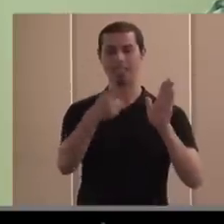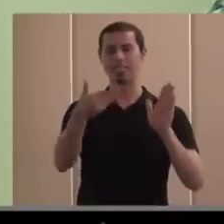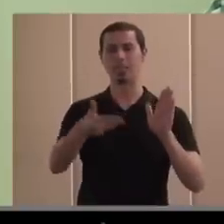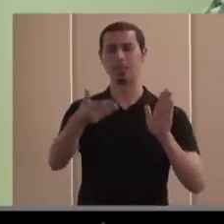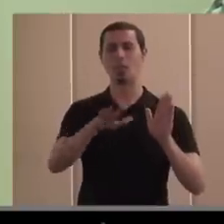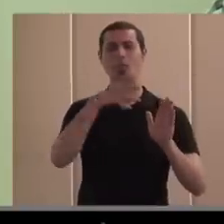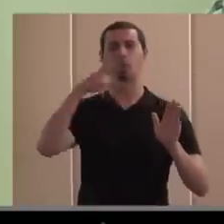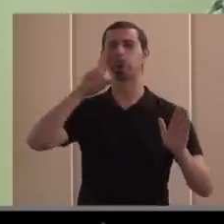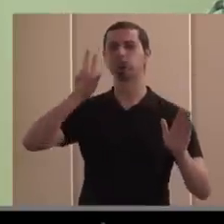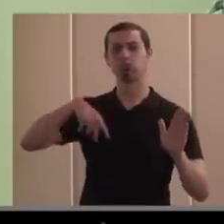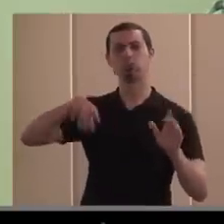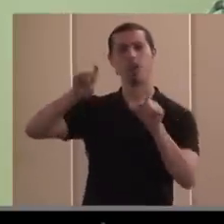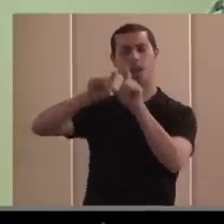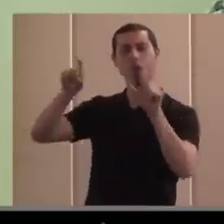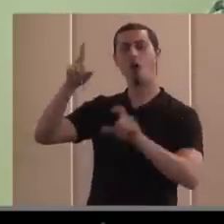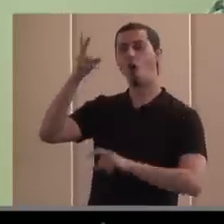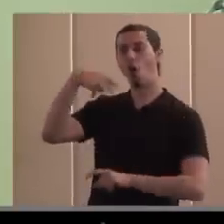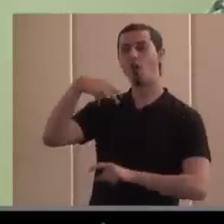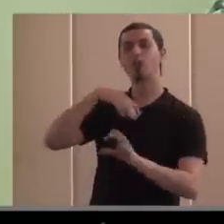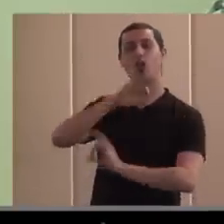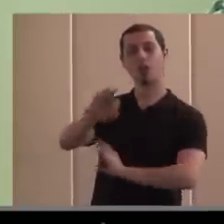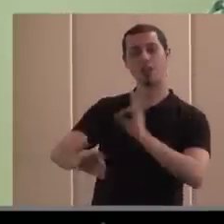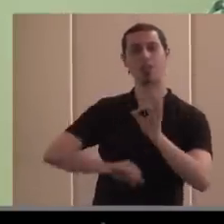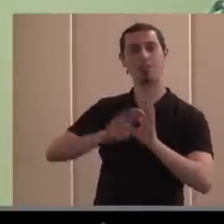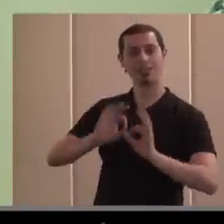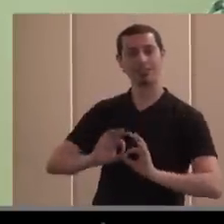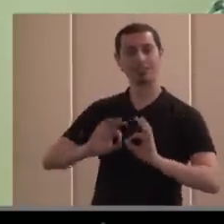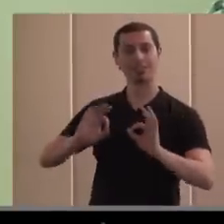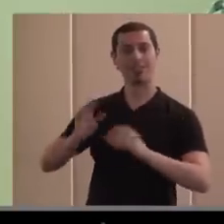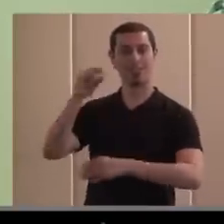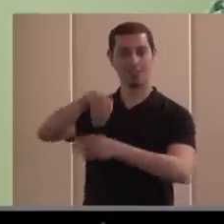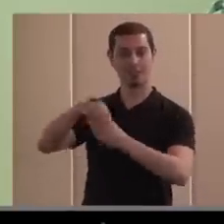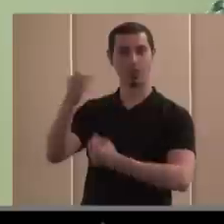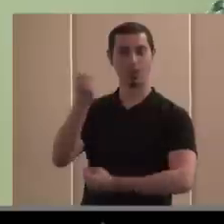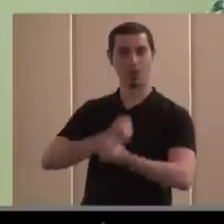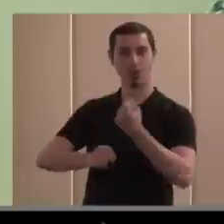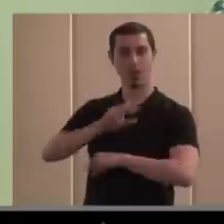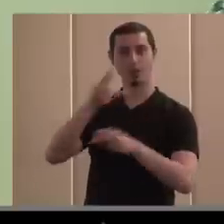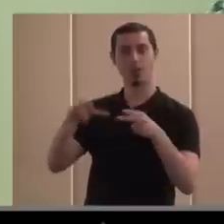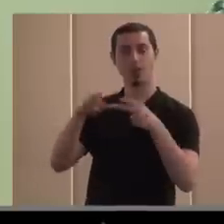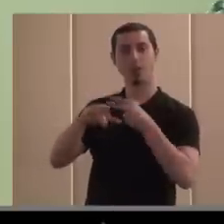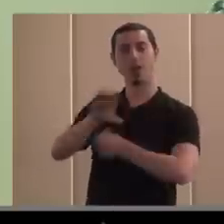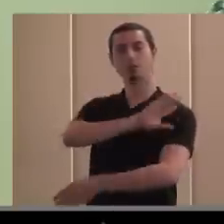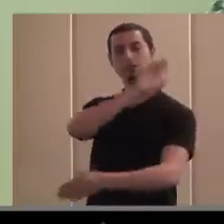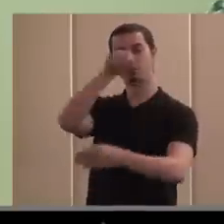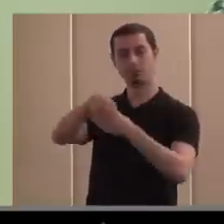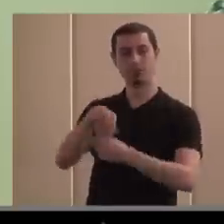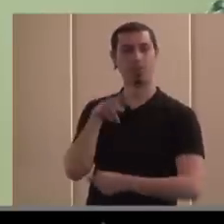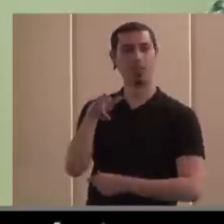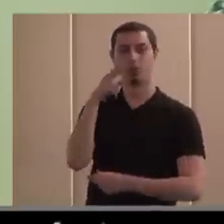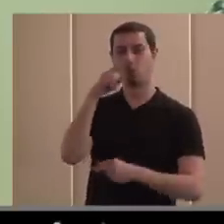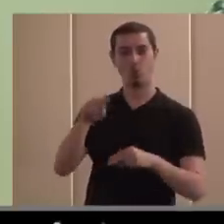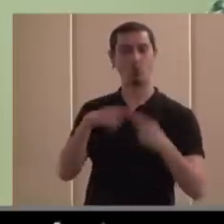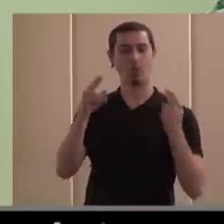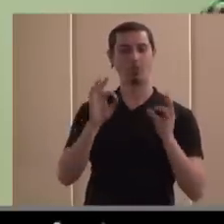reconoce a la ONCE como organización singular dentro de la economía social y como corporación de derecho público que ya era, ¿no? De